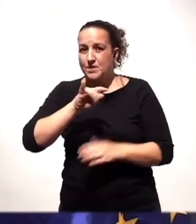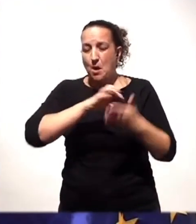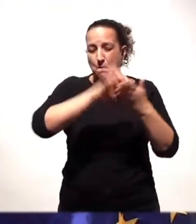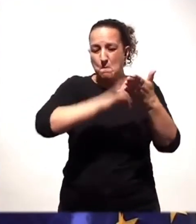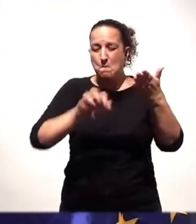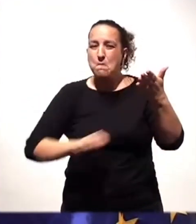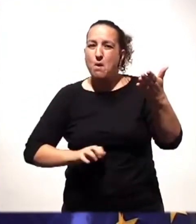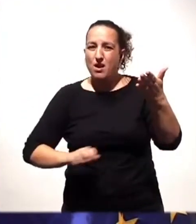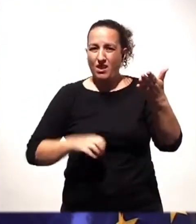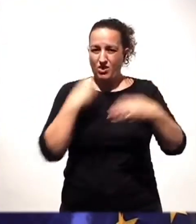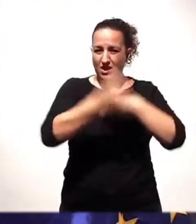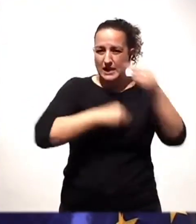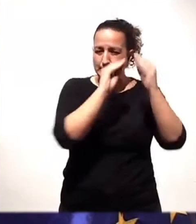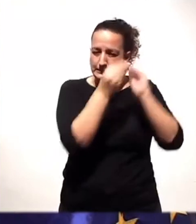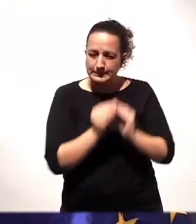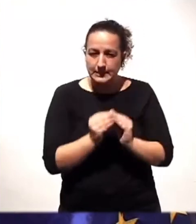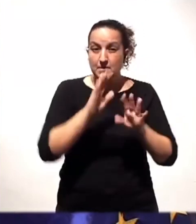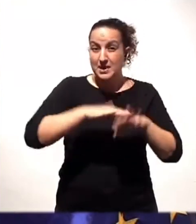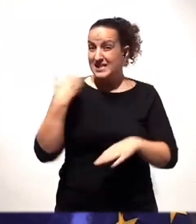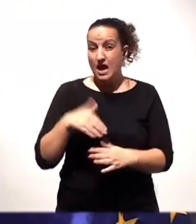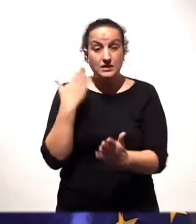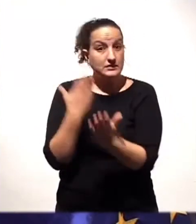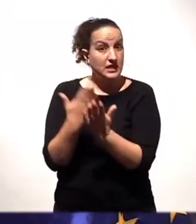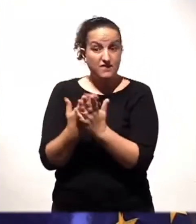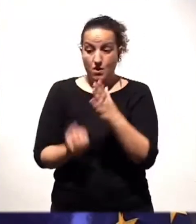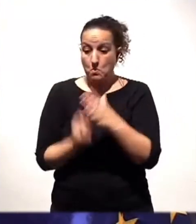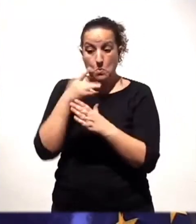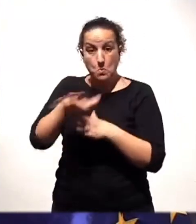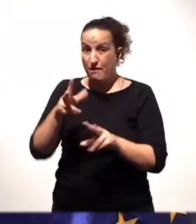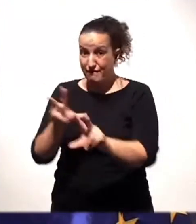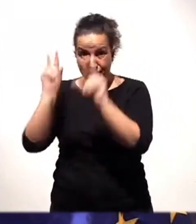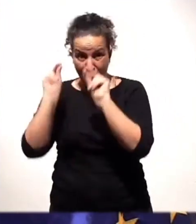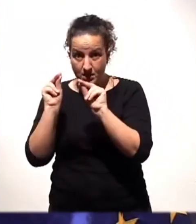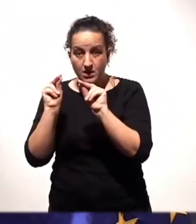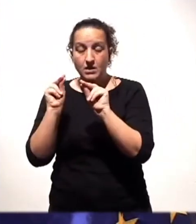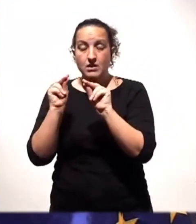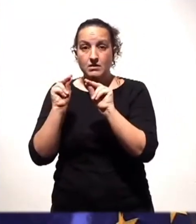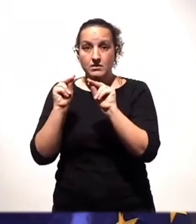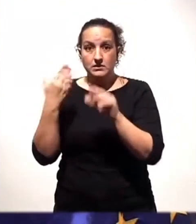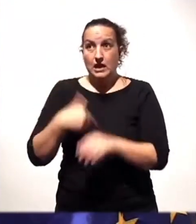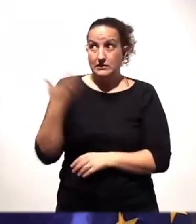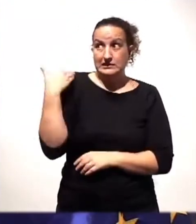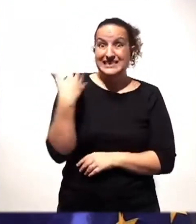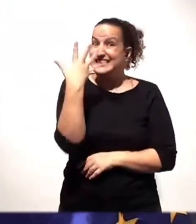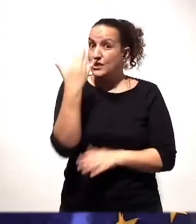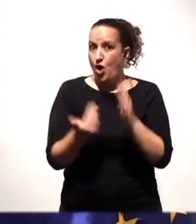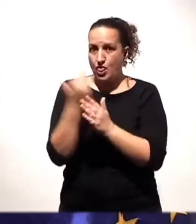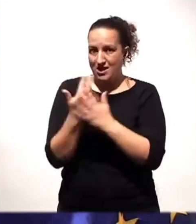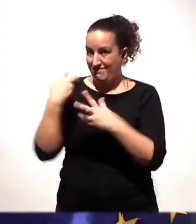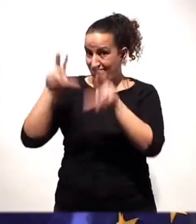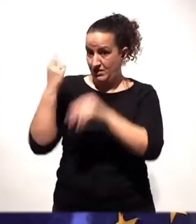ayuntamientos y con el Cabildo para una vez certificado el fin del volcán, de la erupción volcánica que fue hace cinco días,